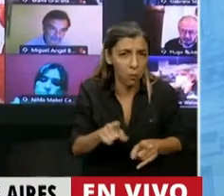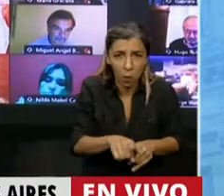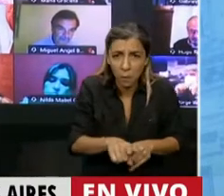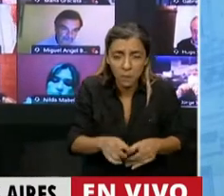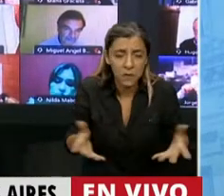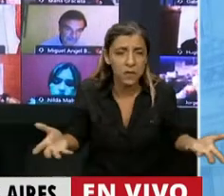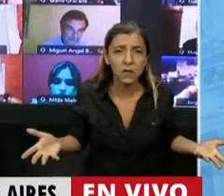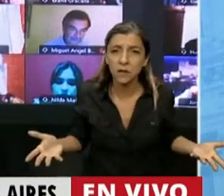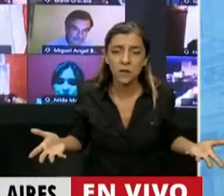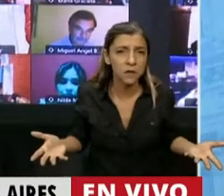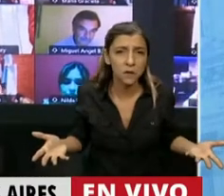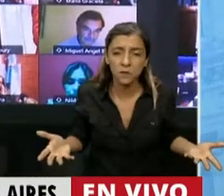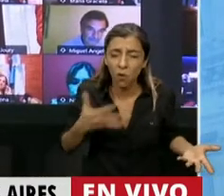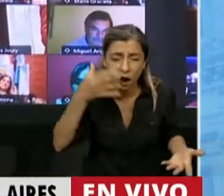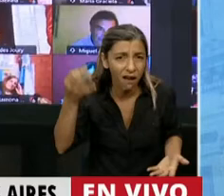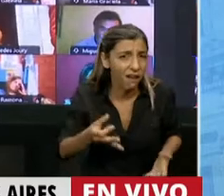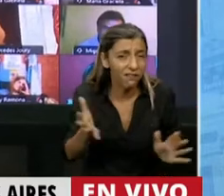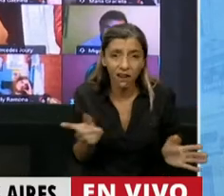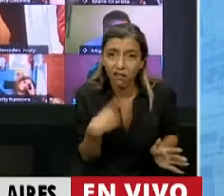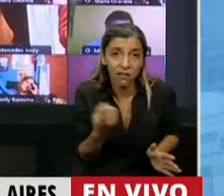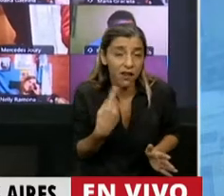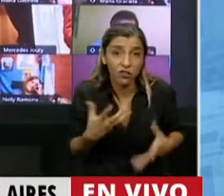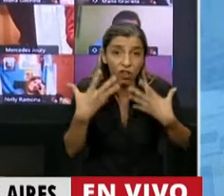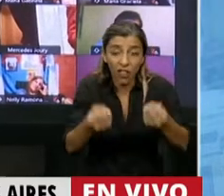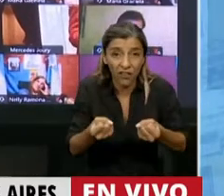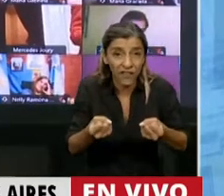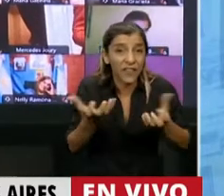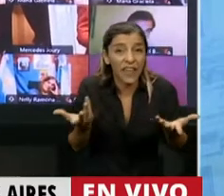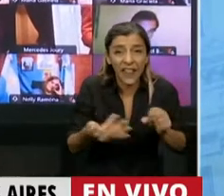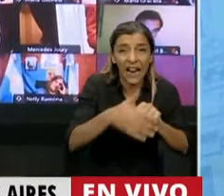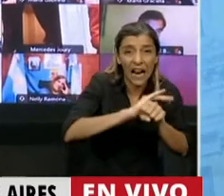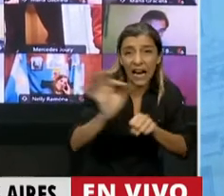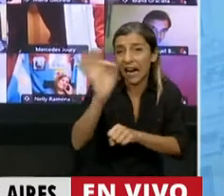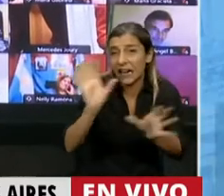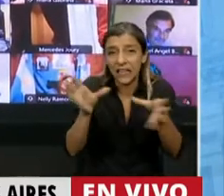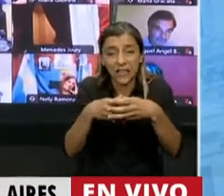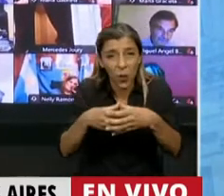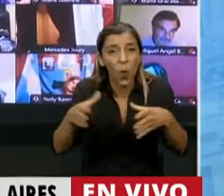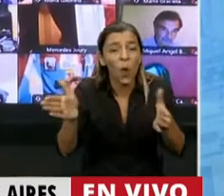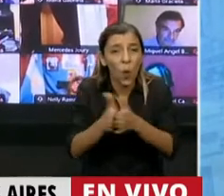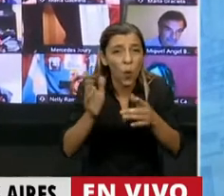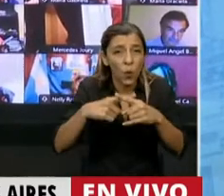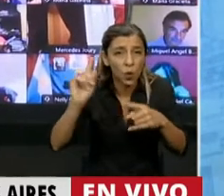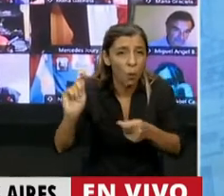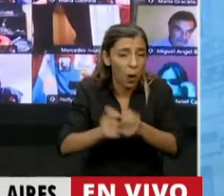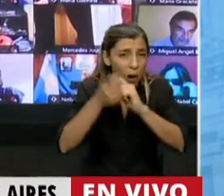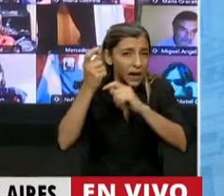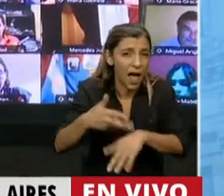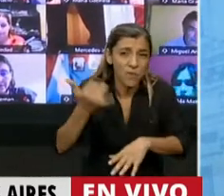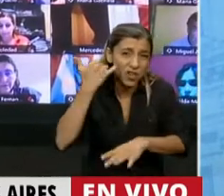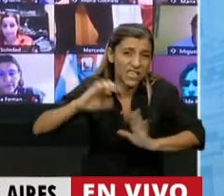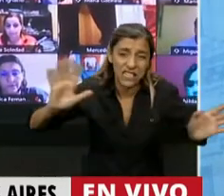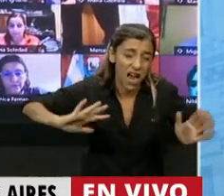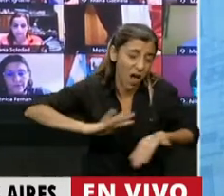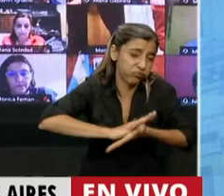por supuesto que de ninguna manera nosotros vamos a defender ni a la RETA ni a Juntos por el Cambio que se la ha pasado saqueando al país,